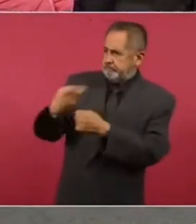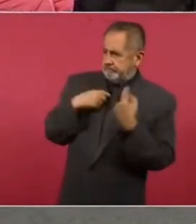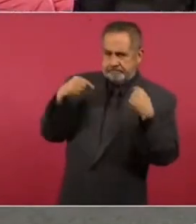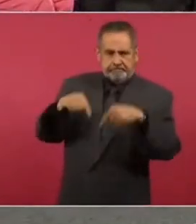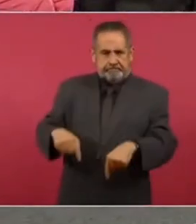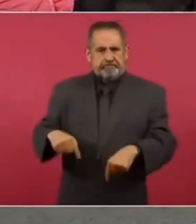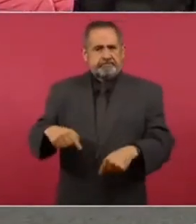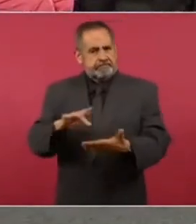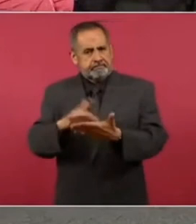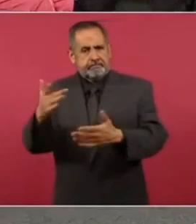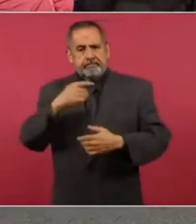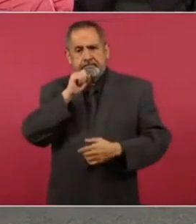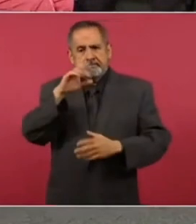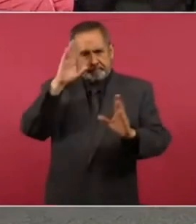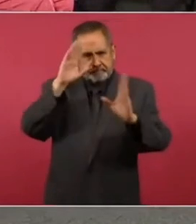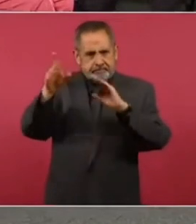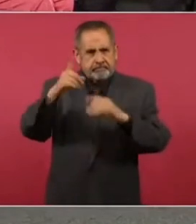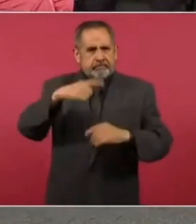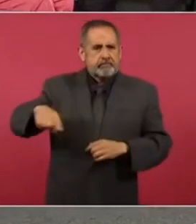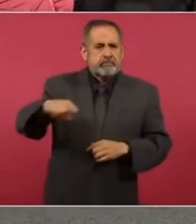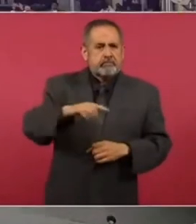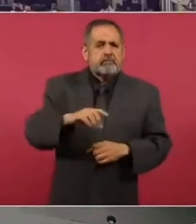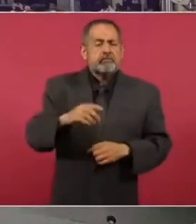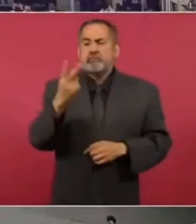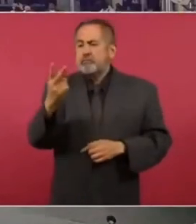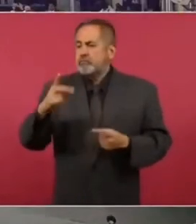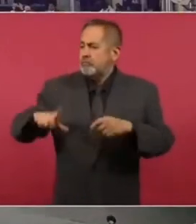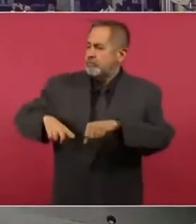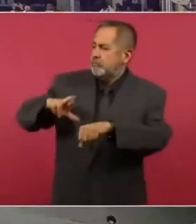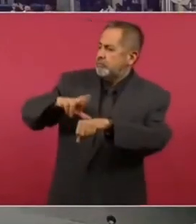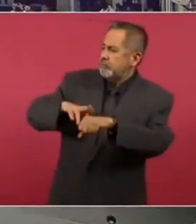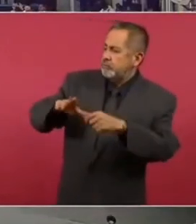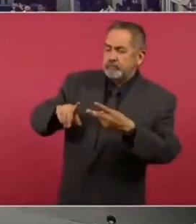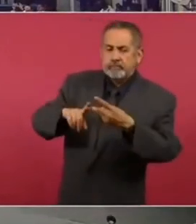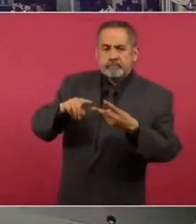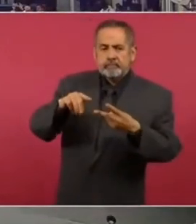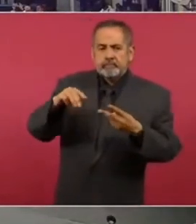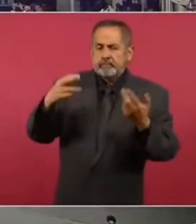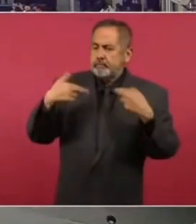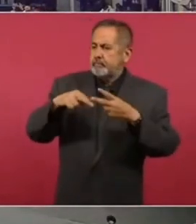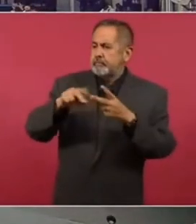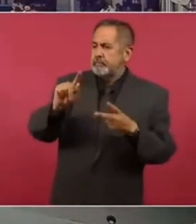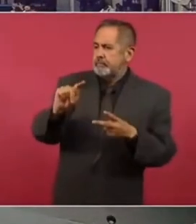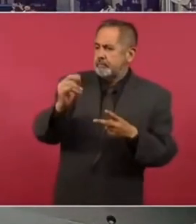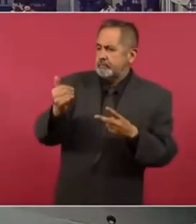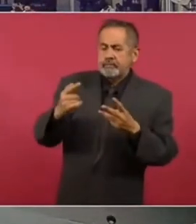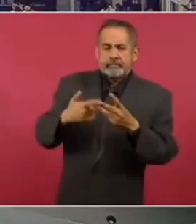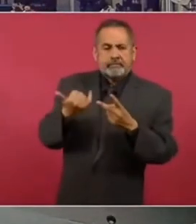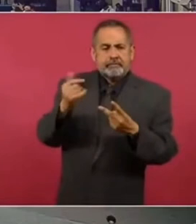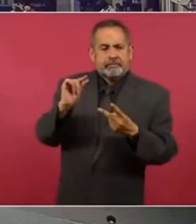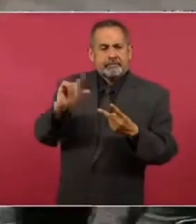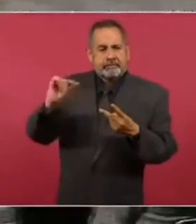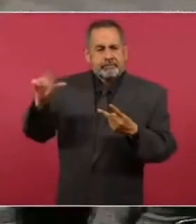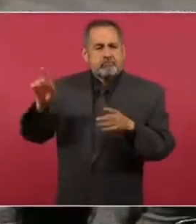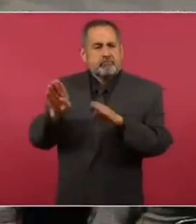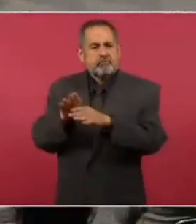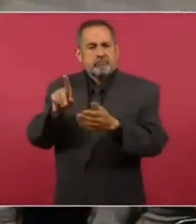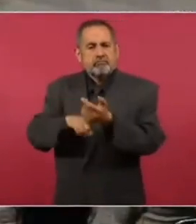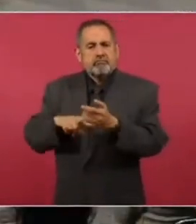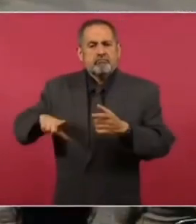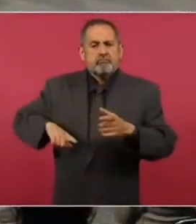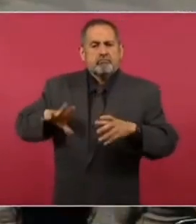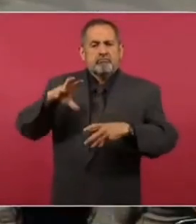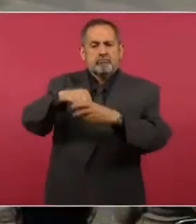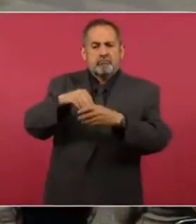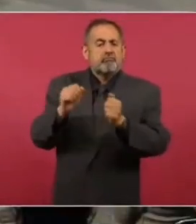y también saludar a dos queridas gobernadoras, a la maestra Leti y a funcionarios del gobierno